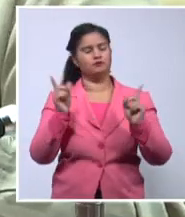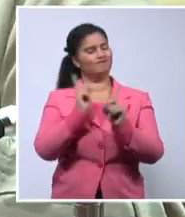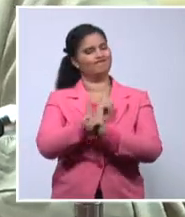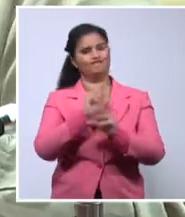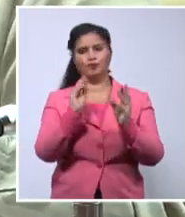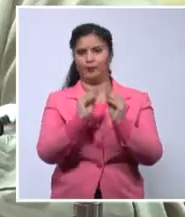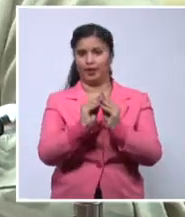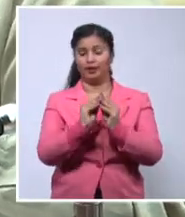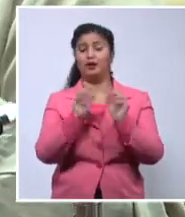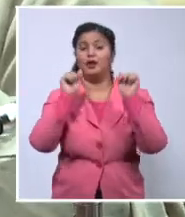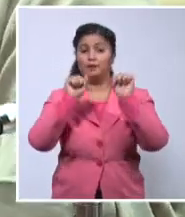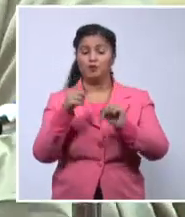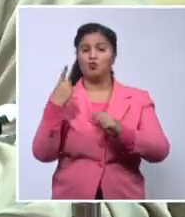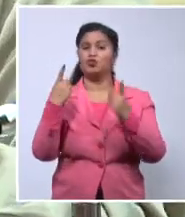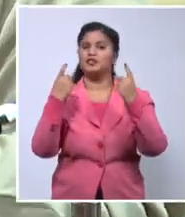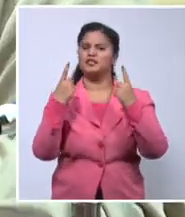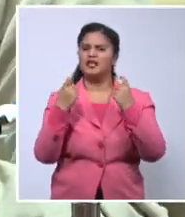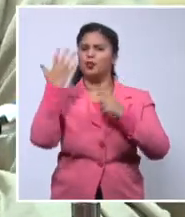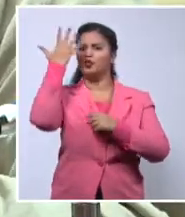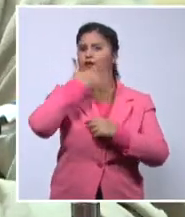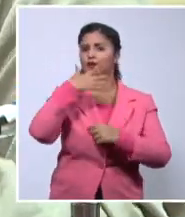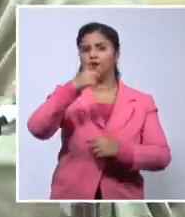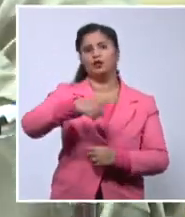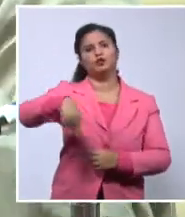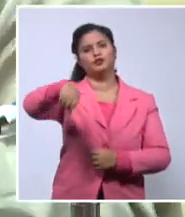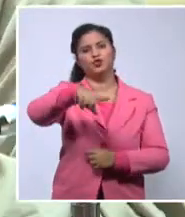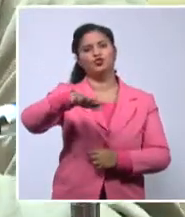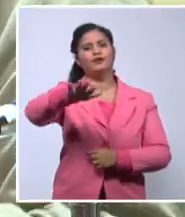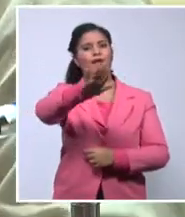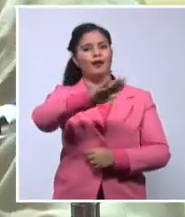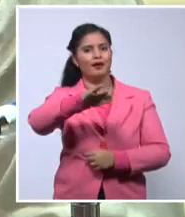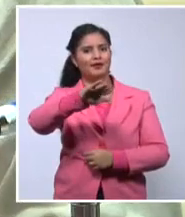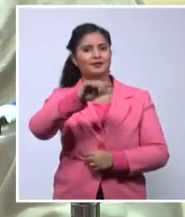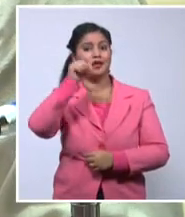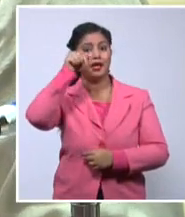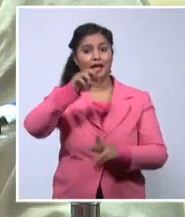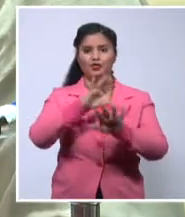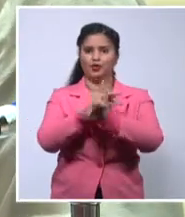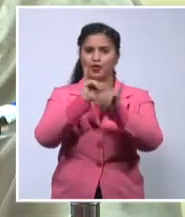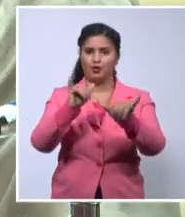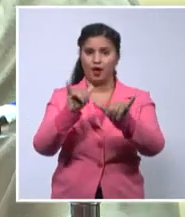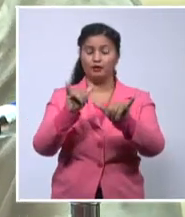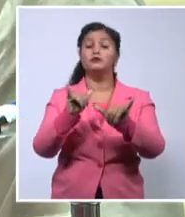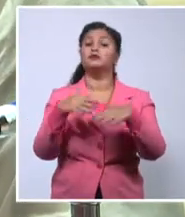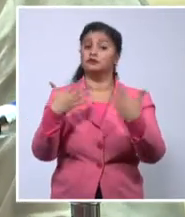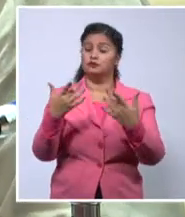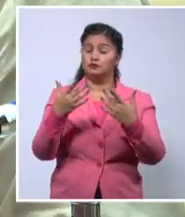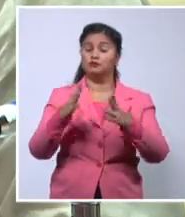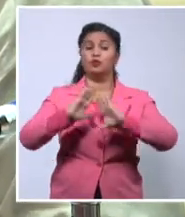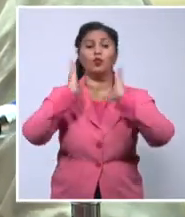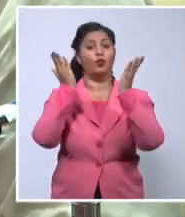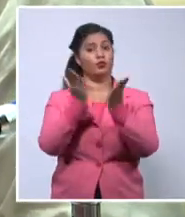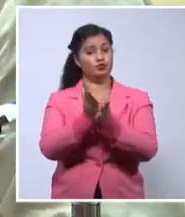de ustedes. Estas instituciones, de verdad, son sus instituciones y yo les pido,